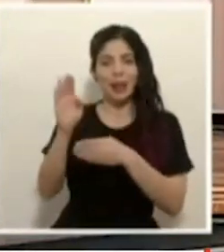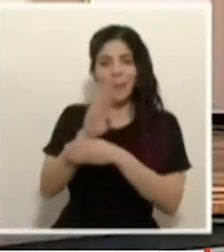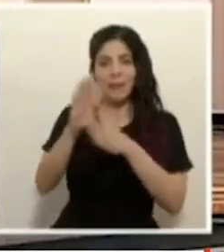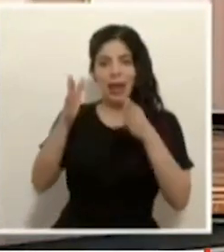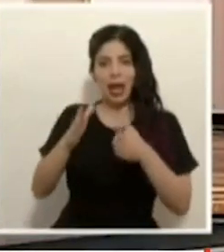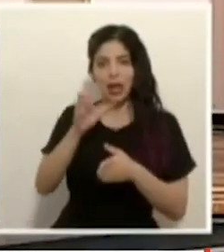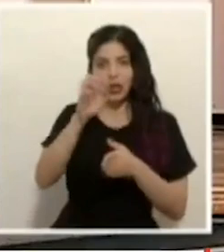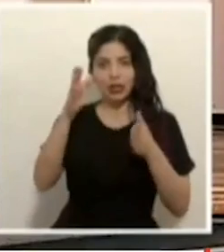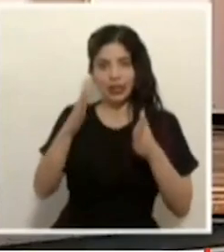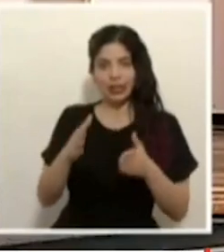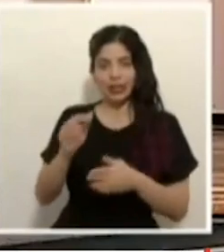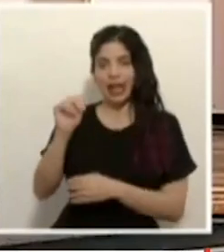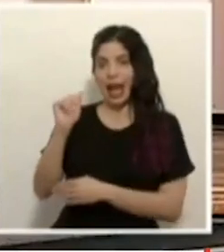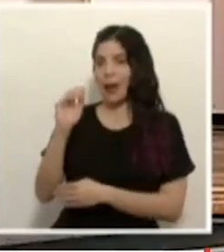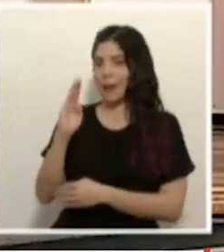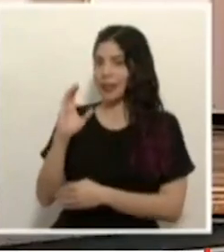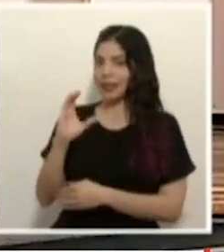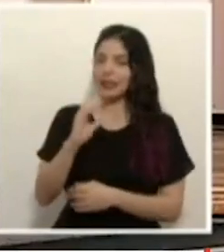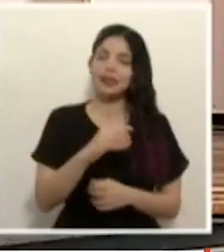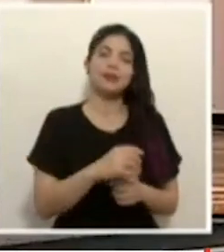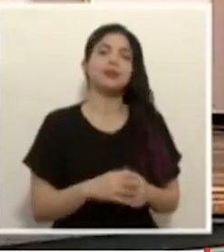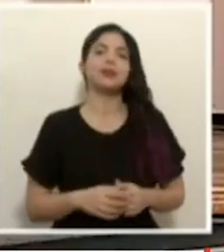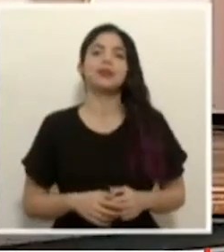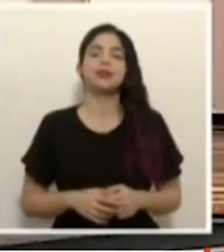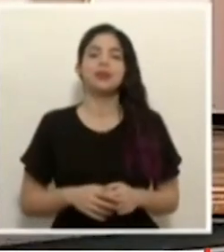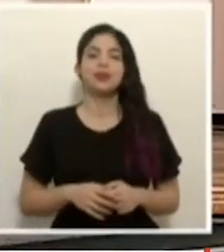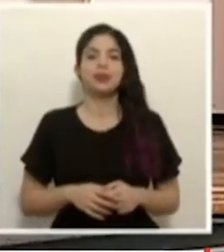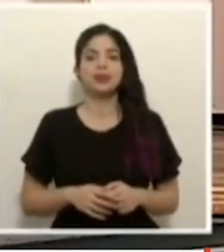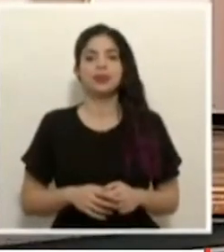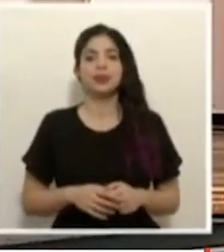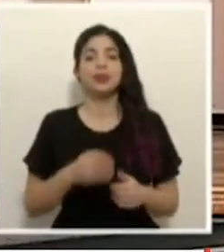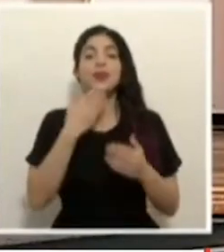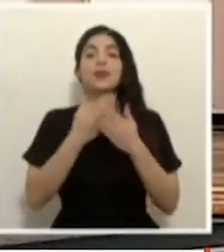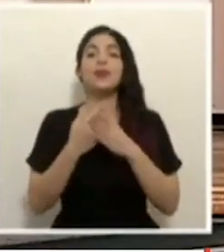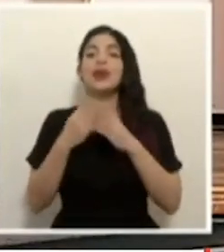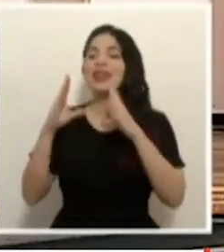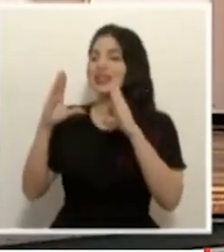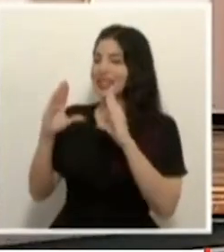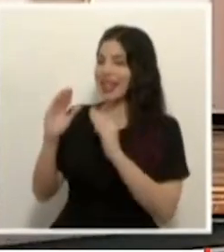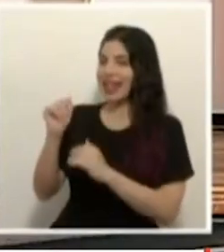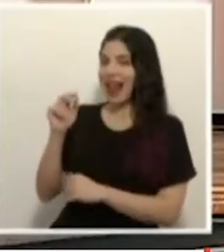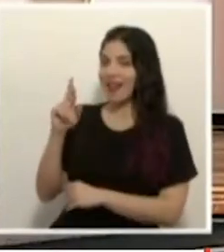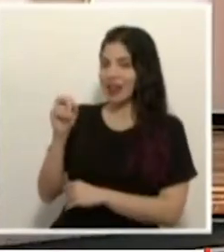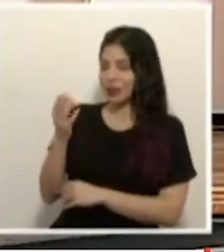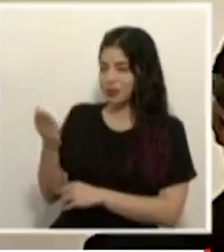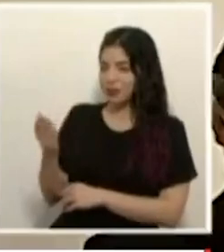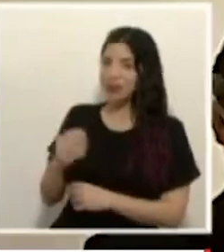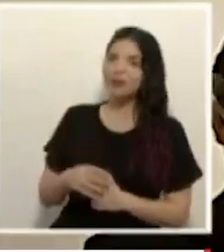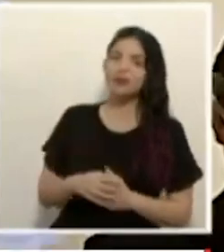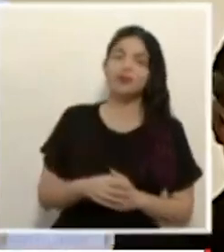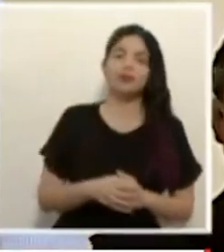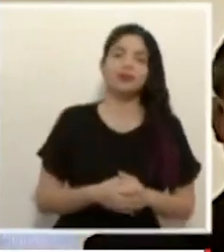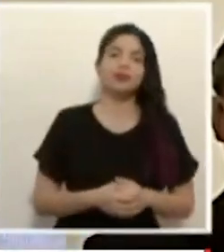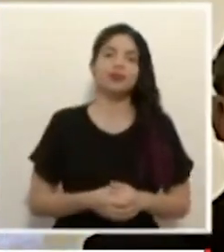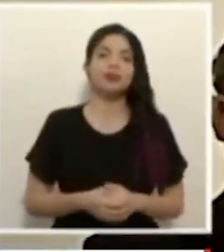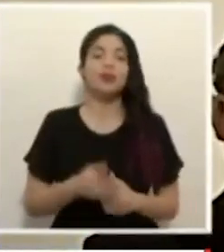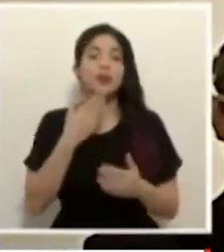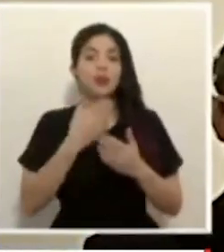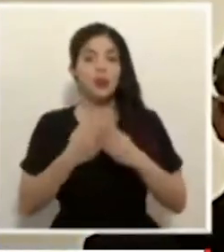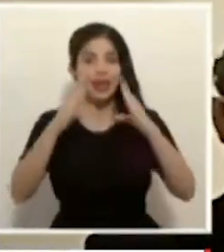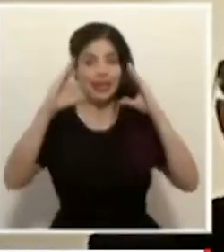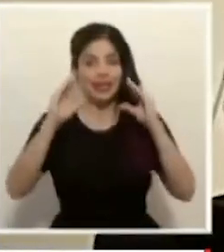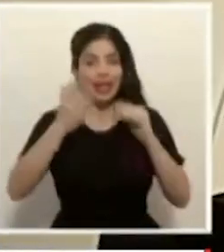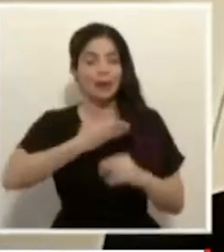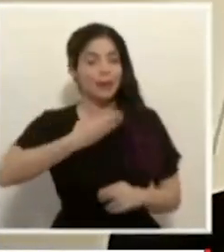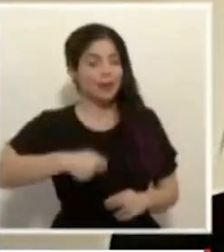Costarricense de la ABC. Muy buenas tardes, don Álvaro. Le escuchamos. Muy buenas tardes,